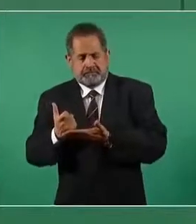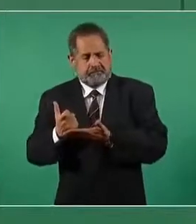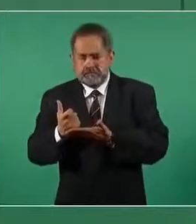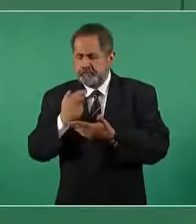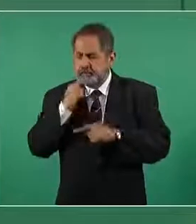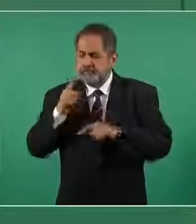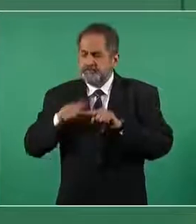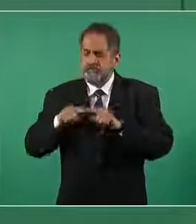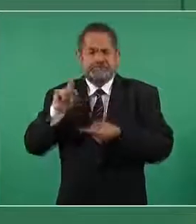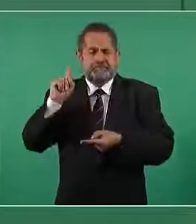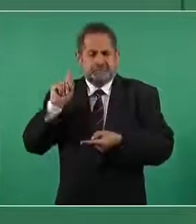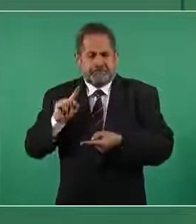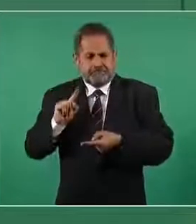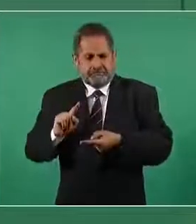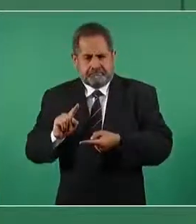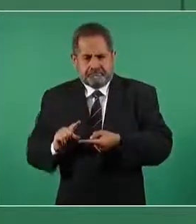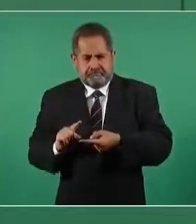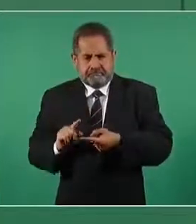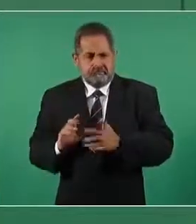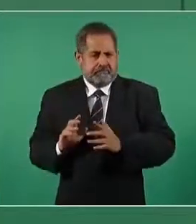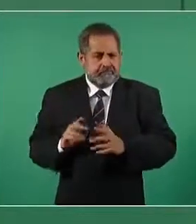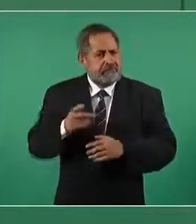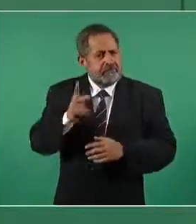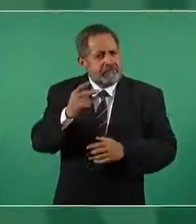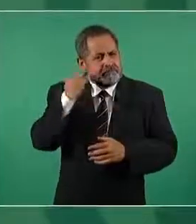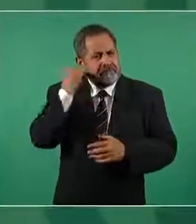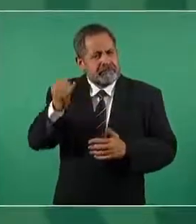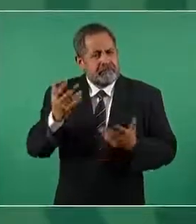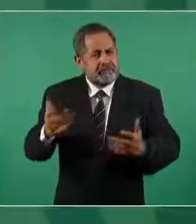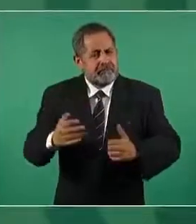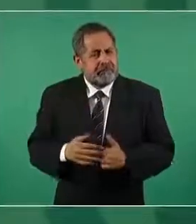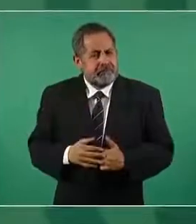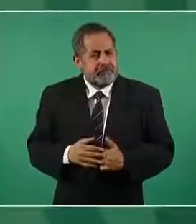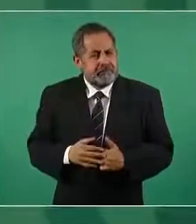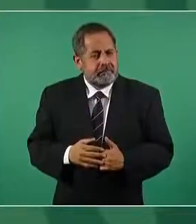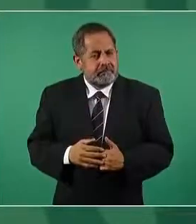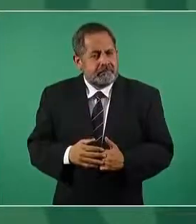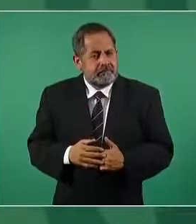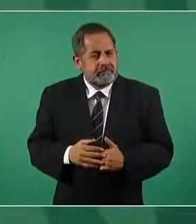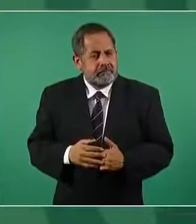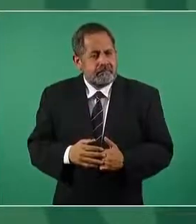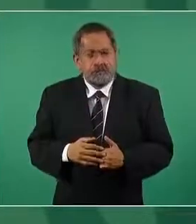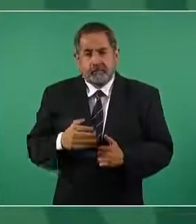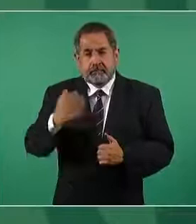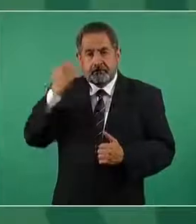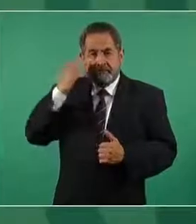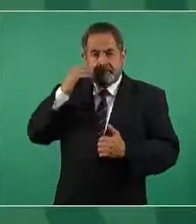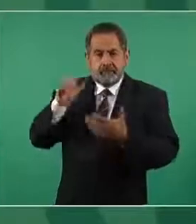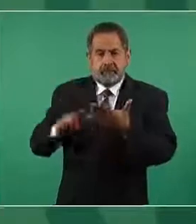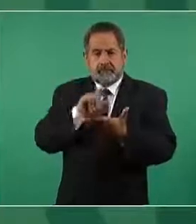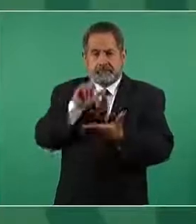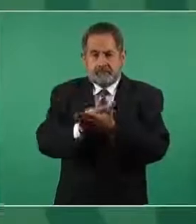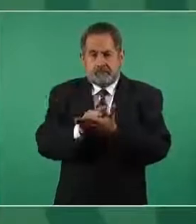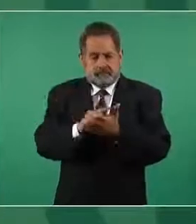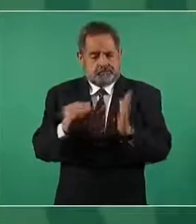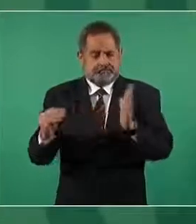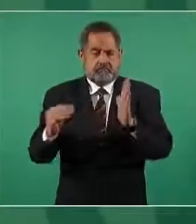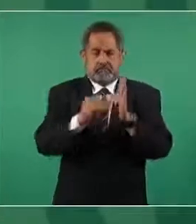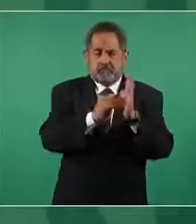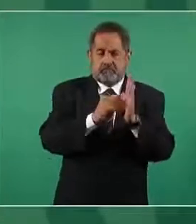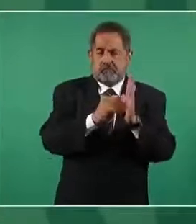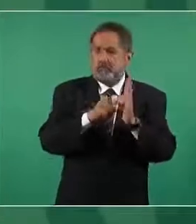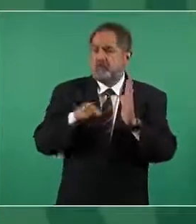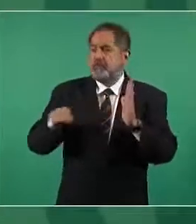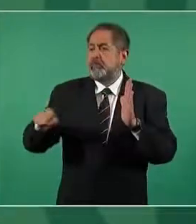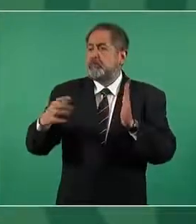pero imagínense cuando se establece la ley de que nadie ganara más que el